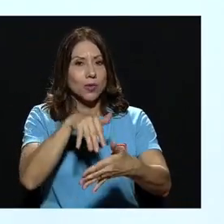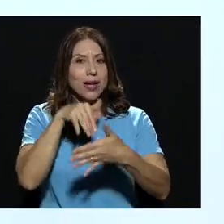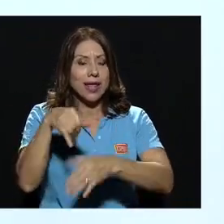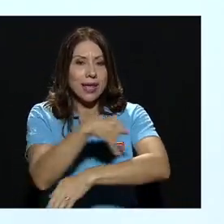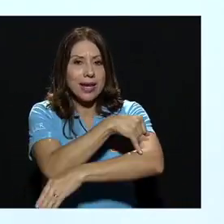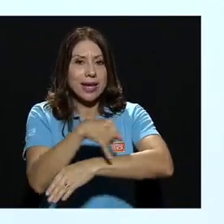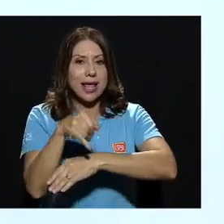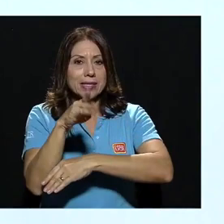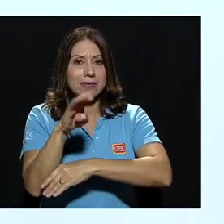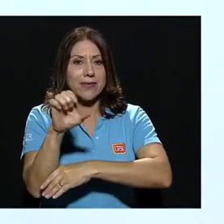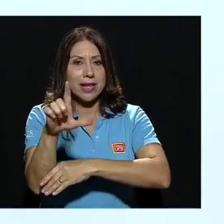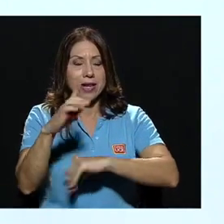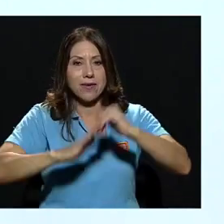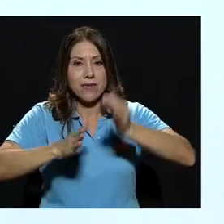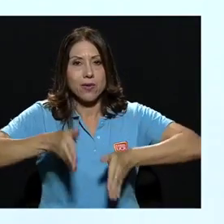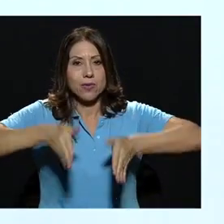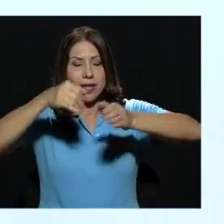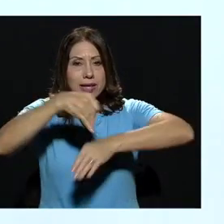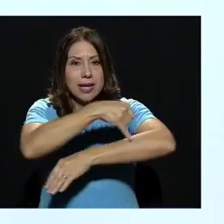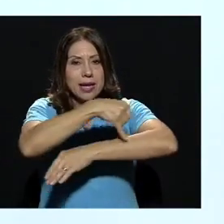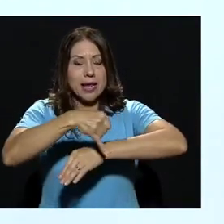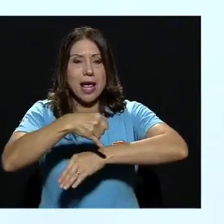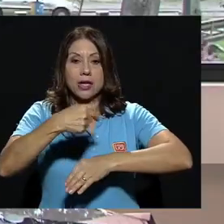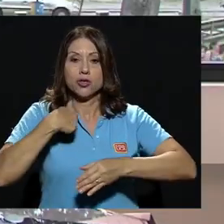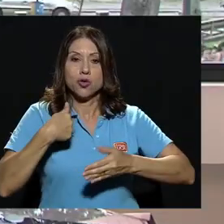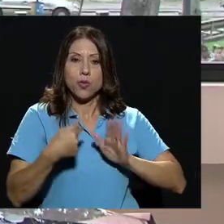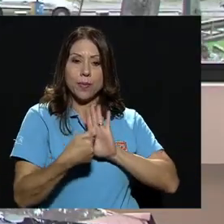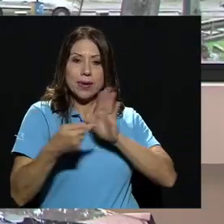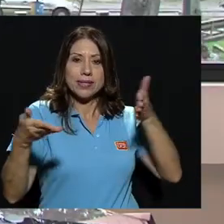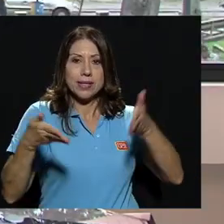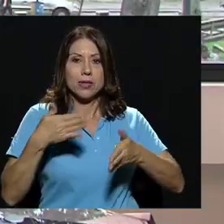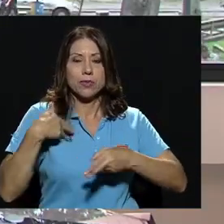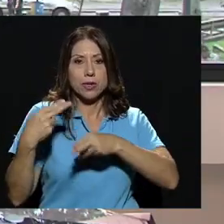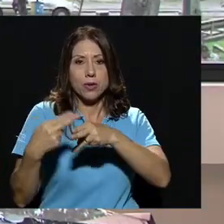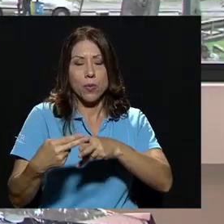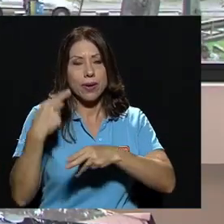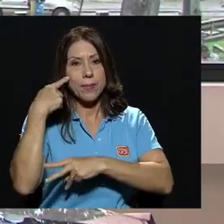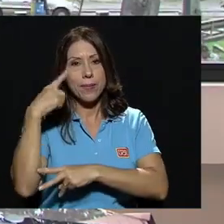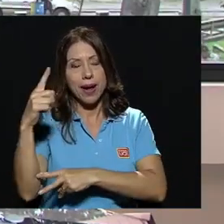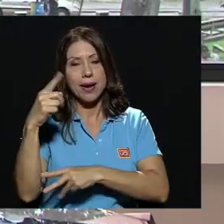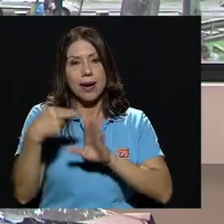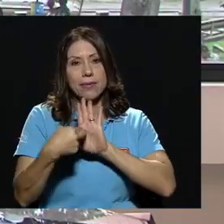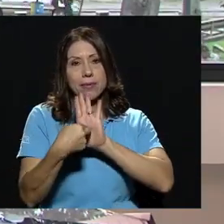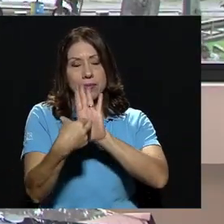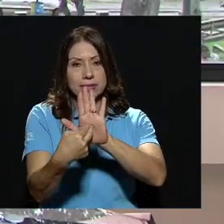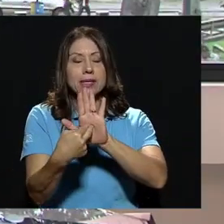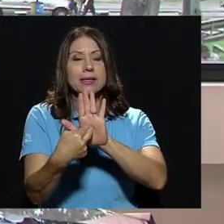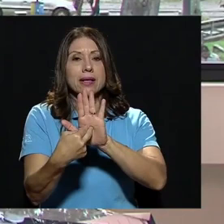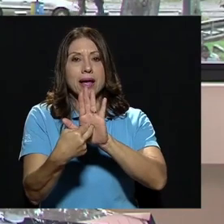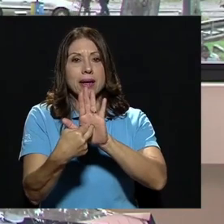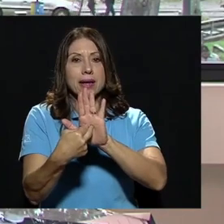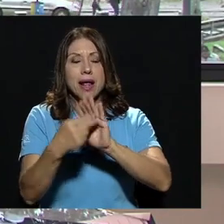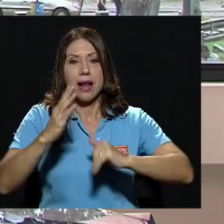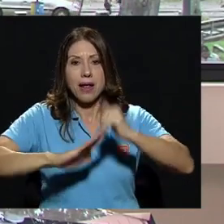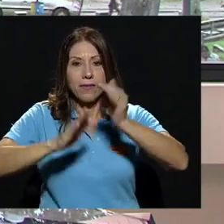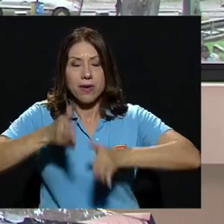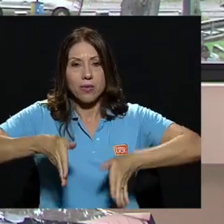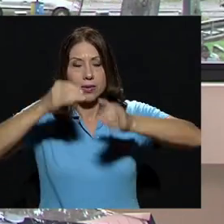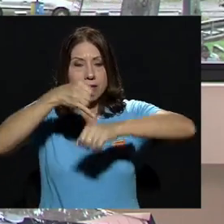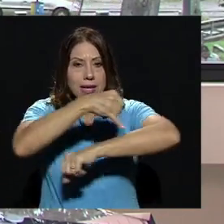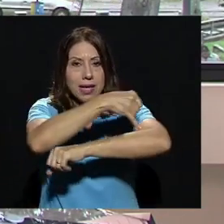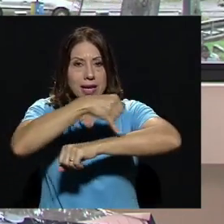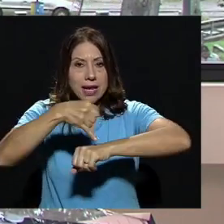Facultad de Ingeniería. Estoy presentando mi nombre para representar a la Facultad de